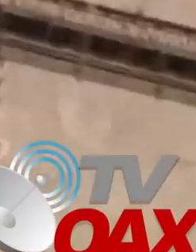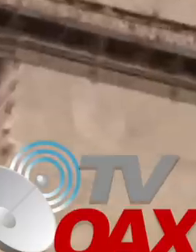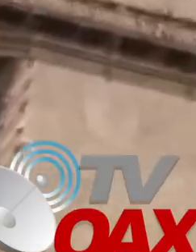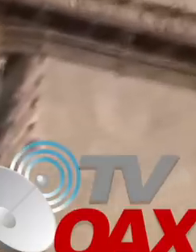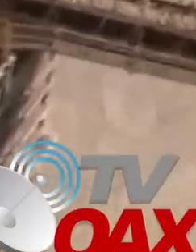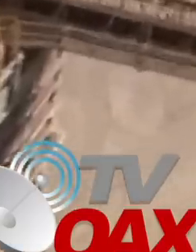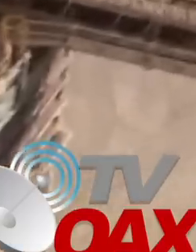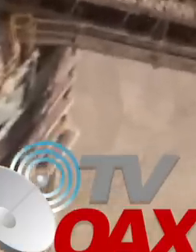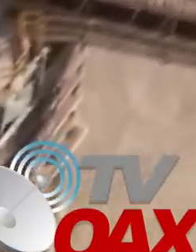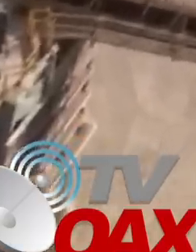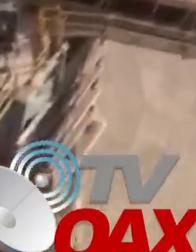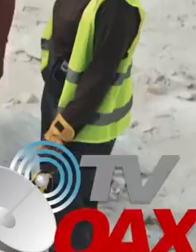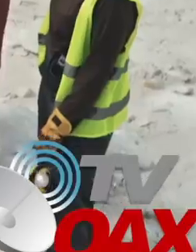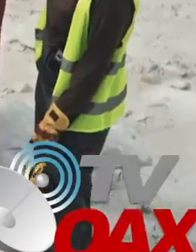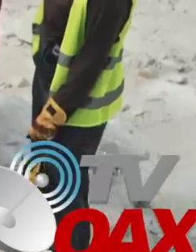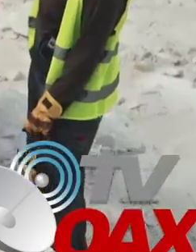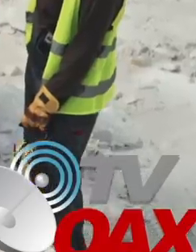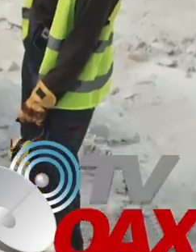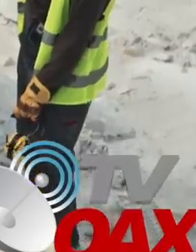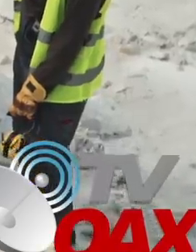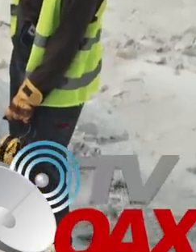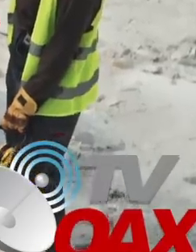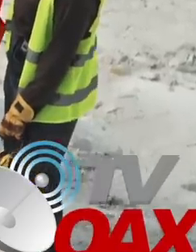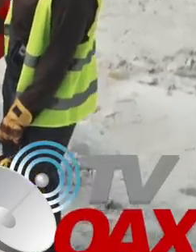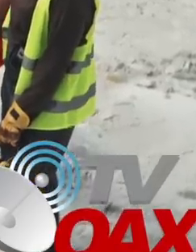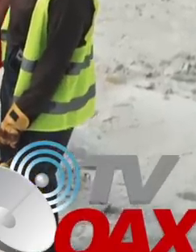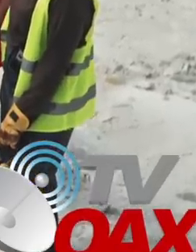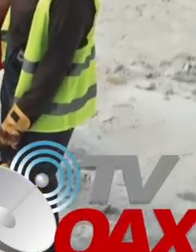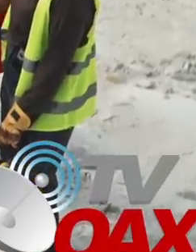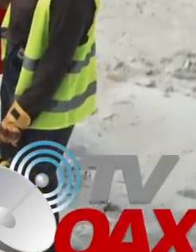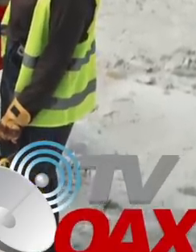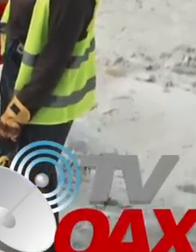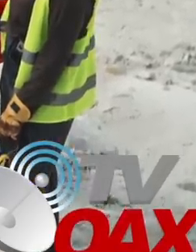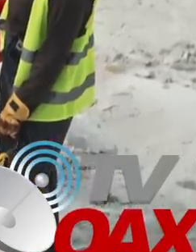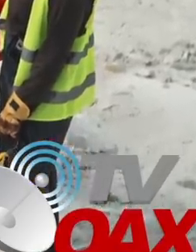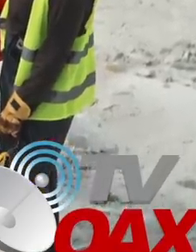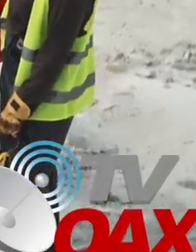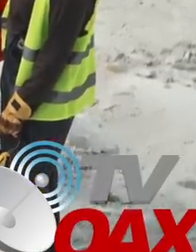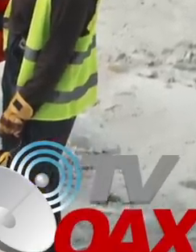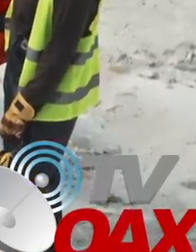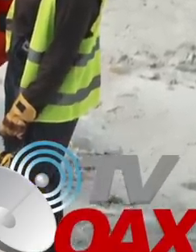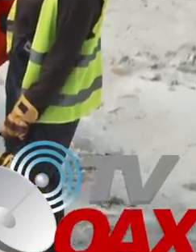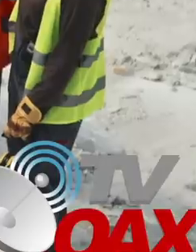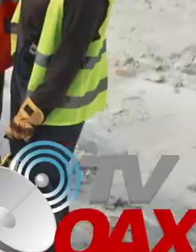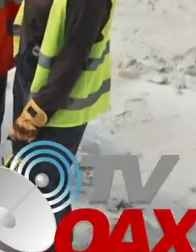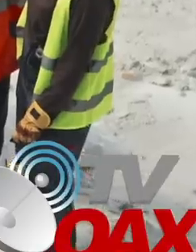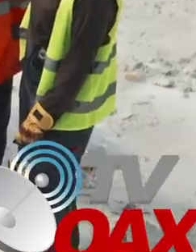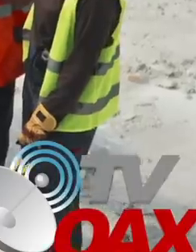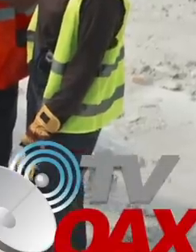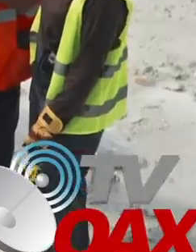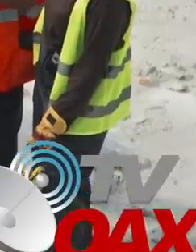las clausuras temporales totales de las actividades y obras realizadas en el sitio.